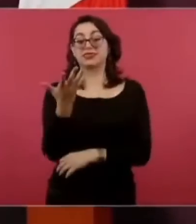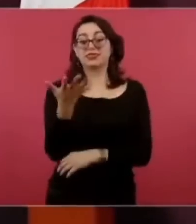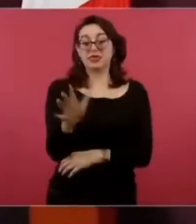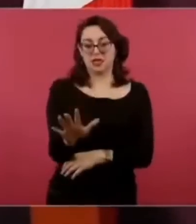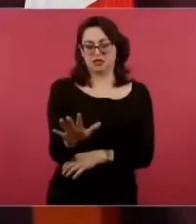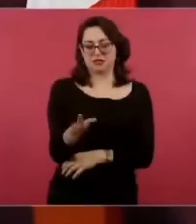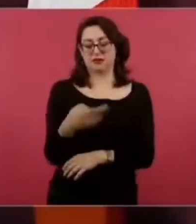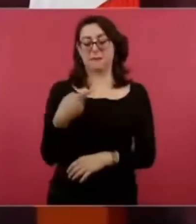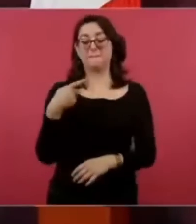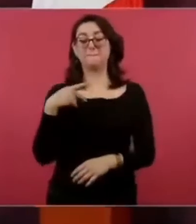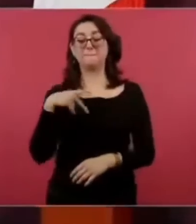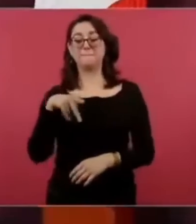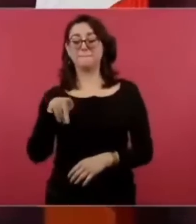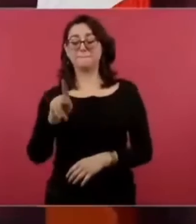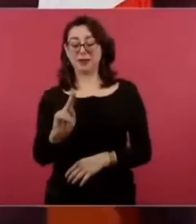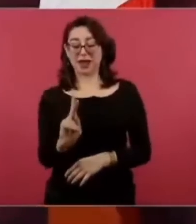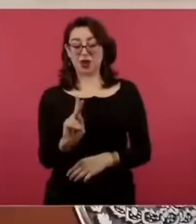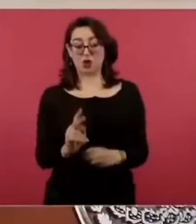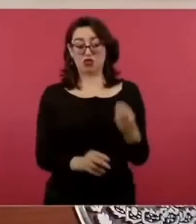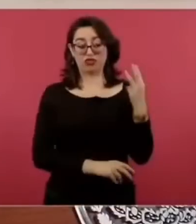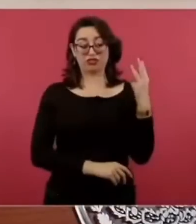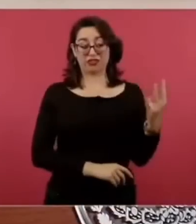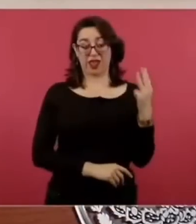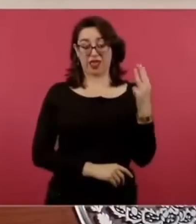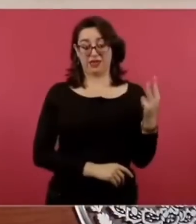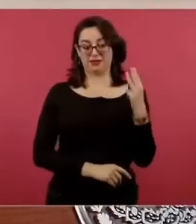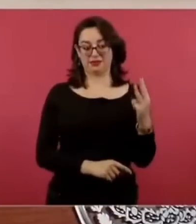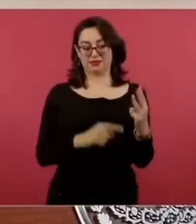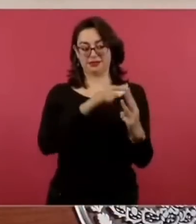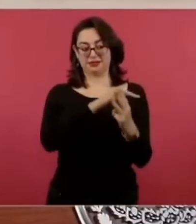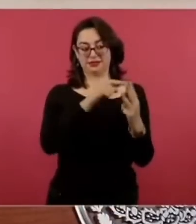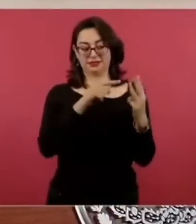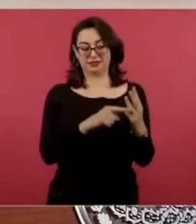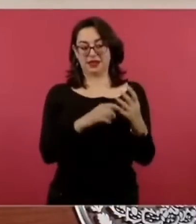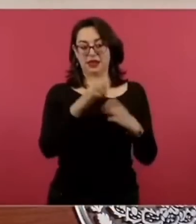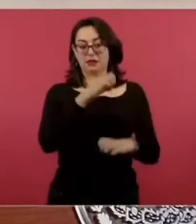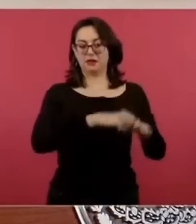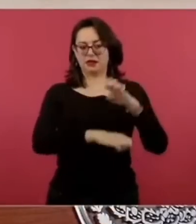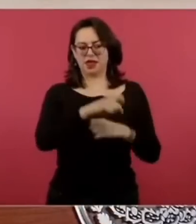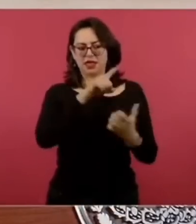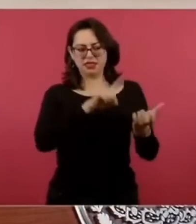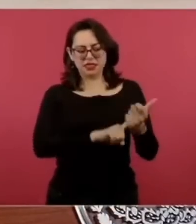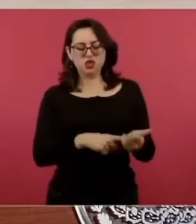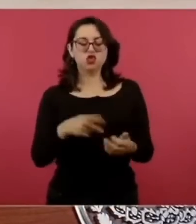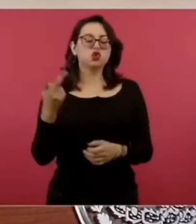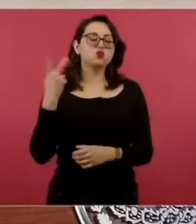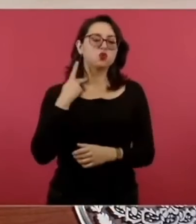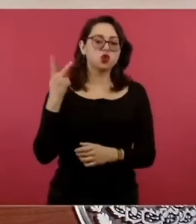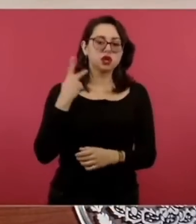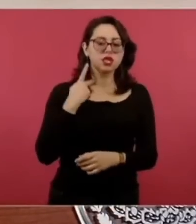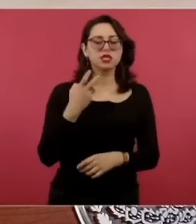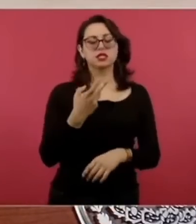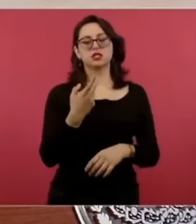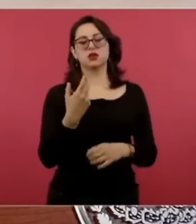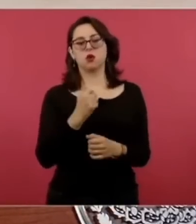3 de estas empresas de influyentes y de políticos corruptos